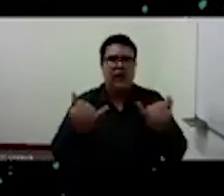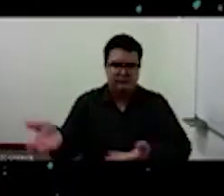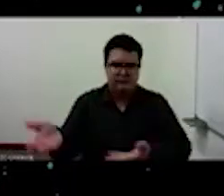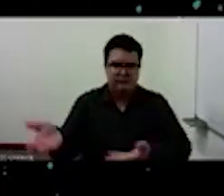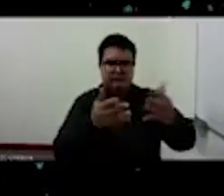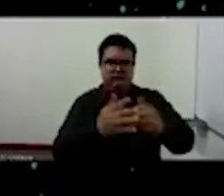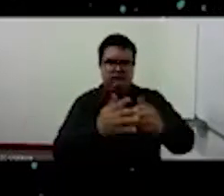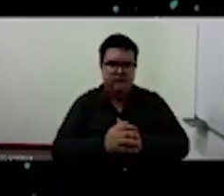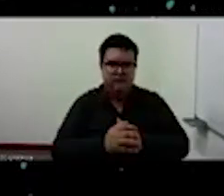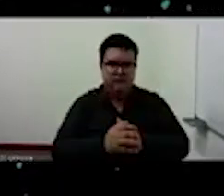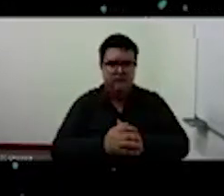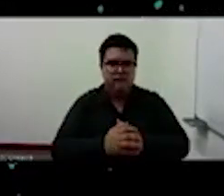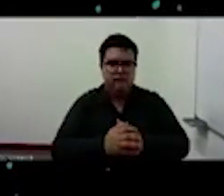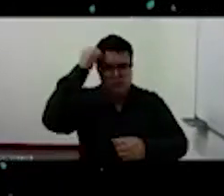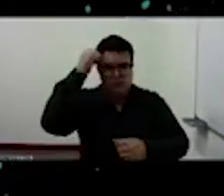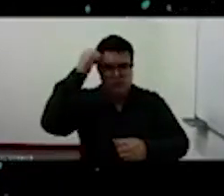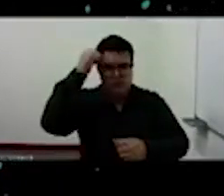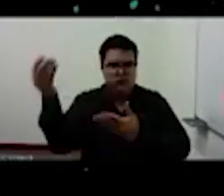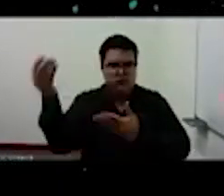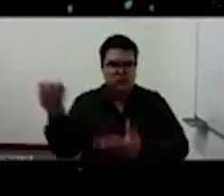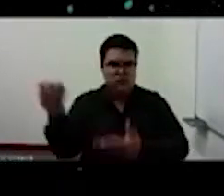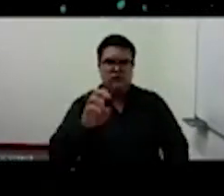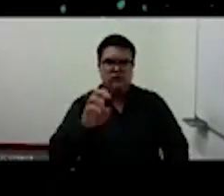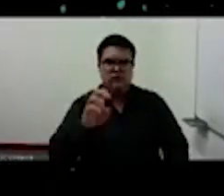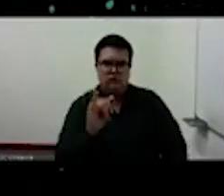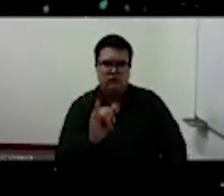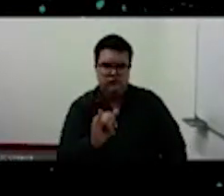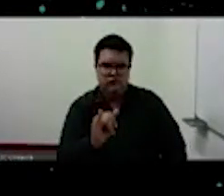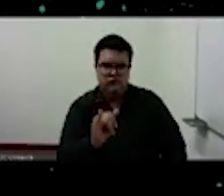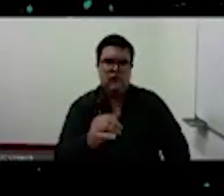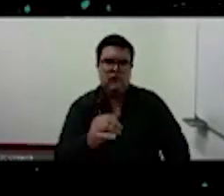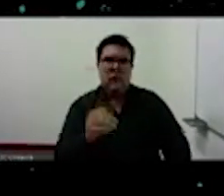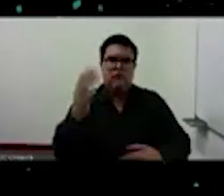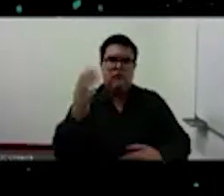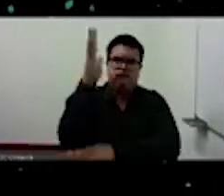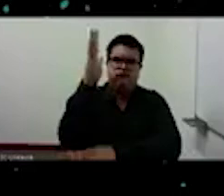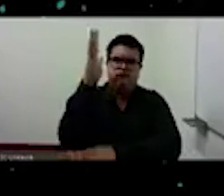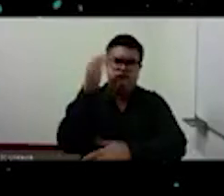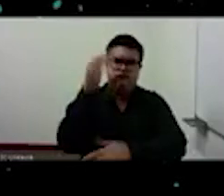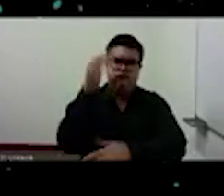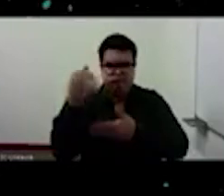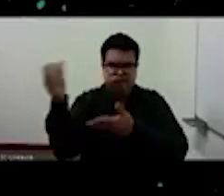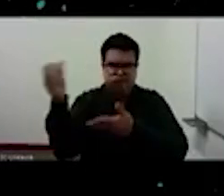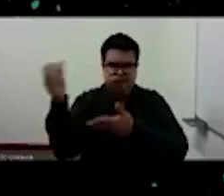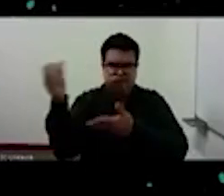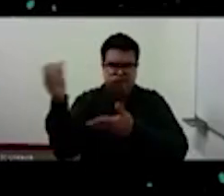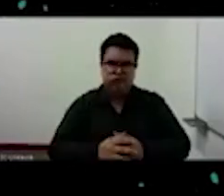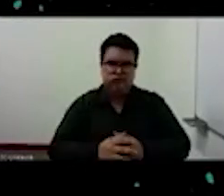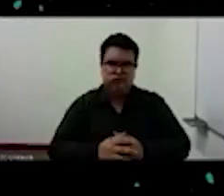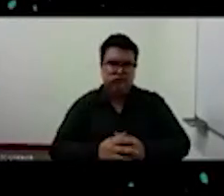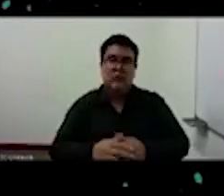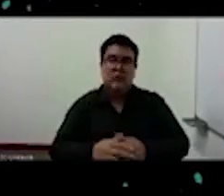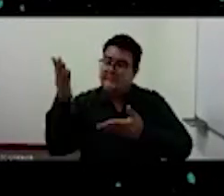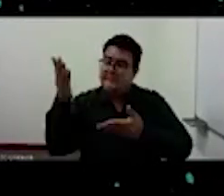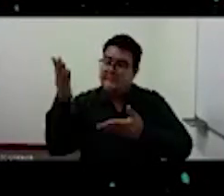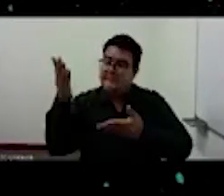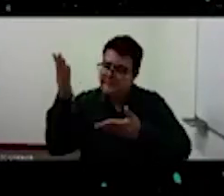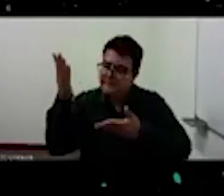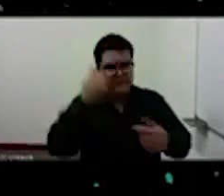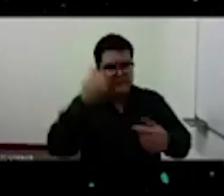a Franco Berardi para la presentación de su ponencia. Bienvenido, Franco, y adelante.